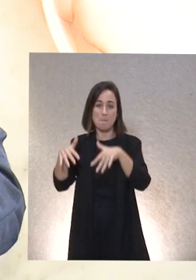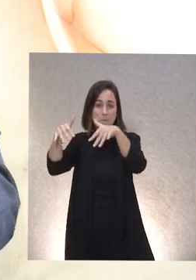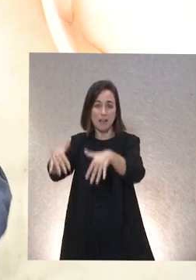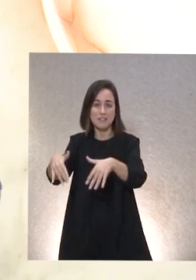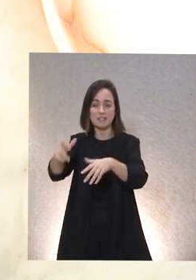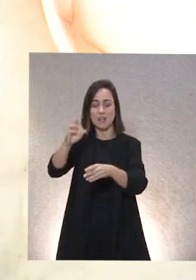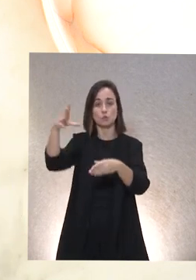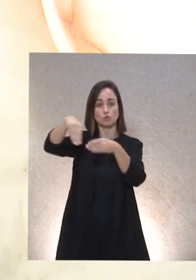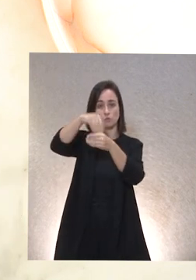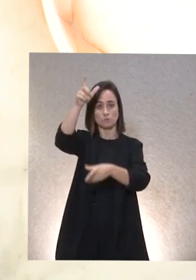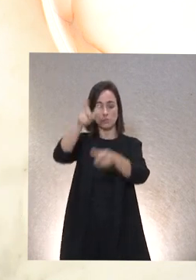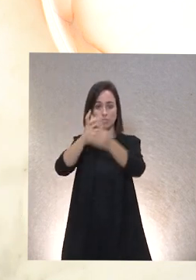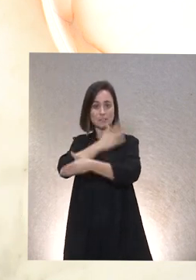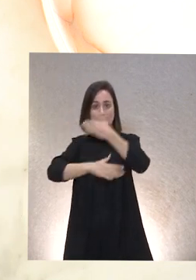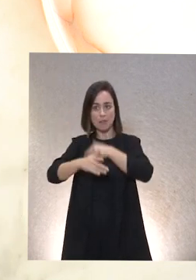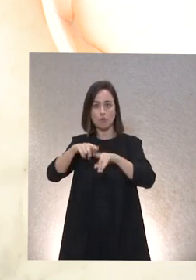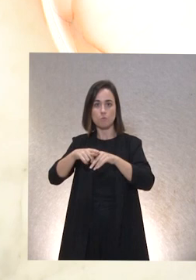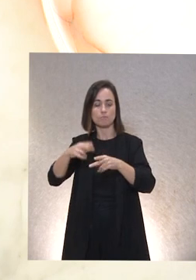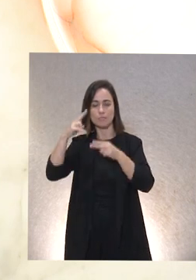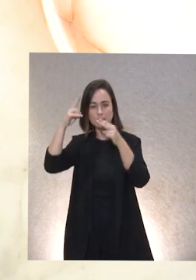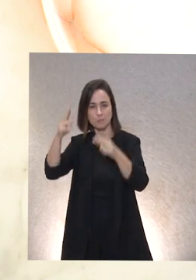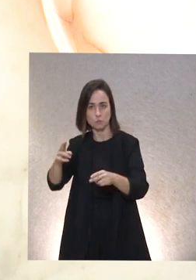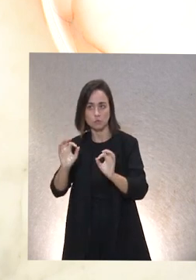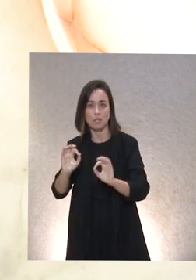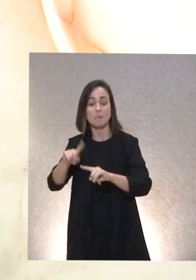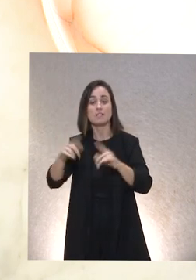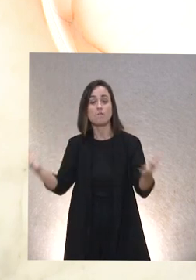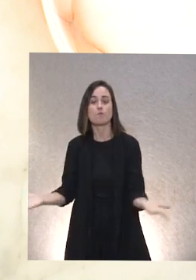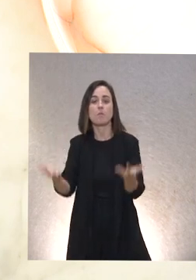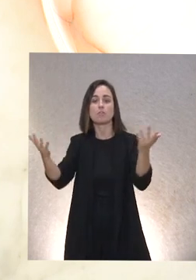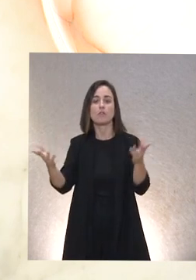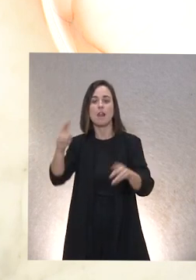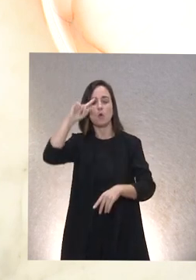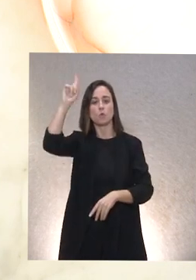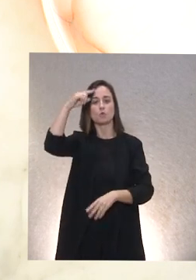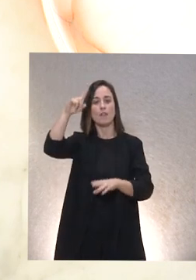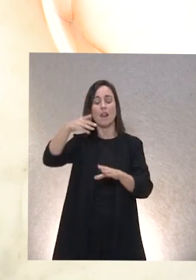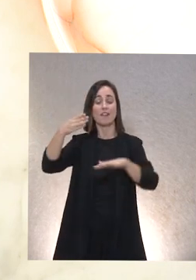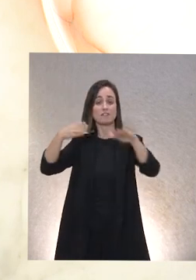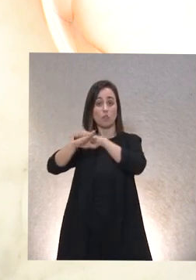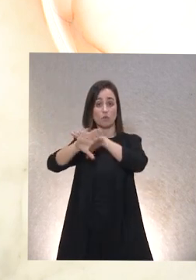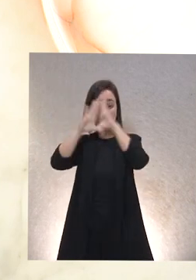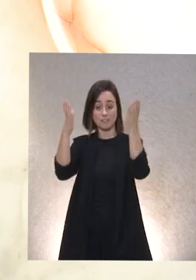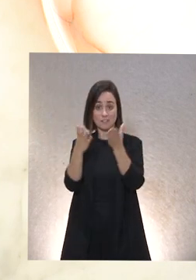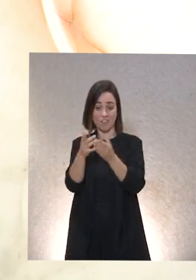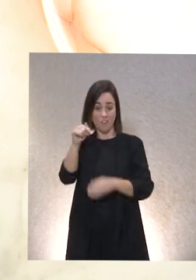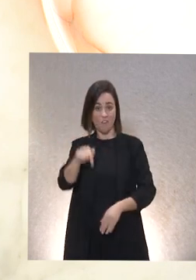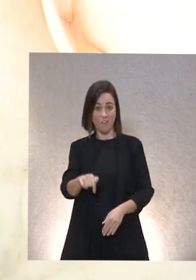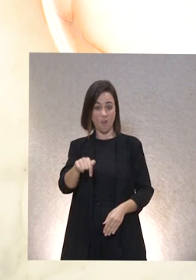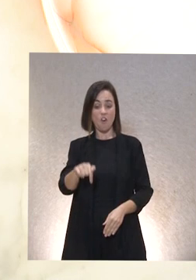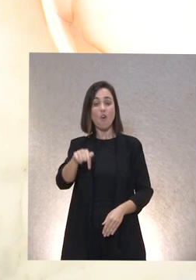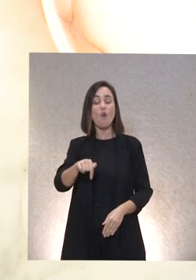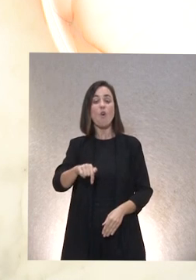discapacidad y en el fomento de la cultura de la accesibilidad universal que es un poco lo que nos trae o que les trae aquí